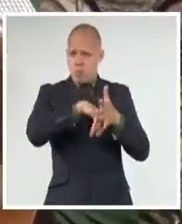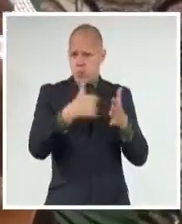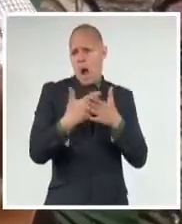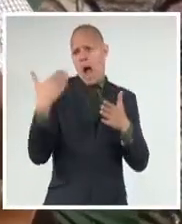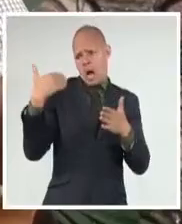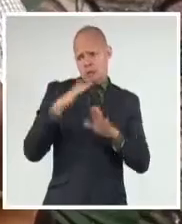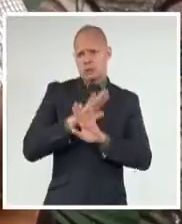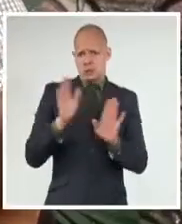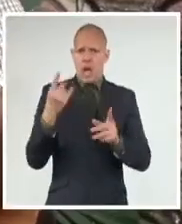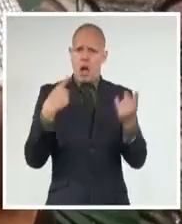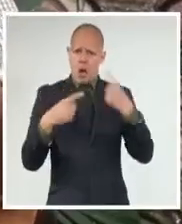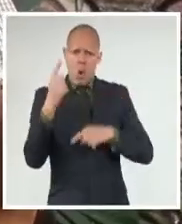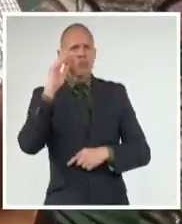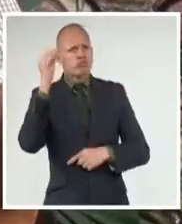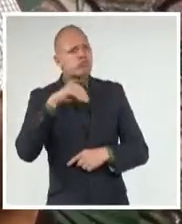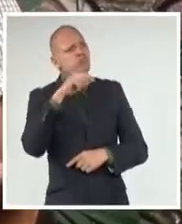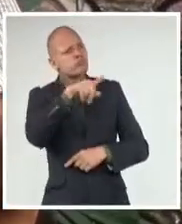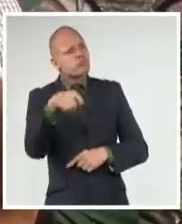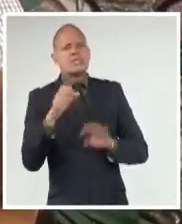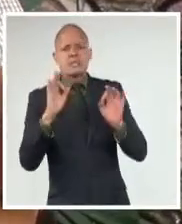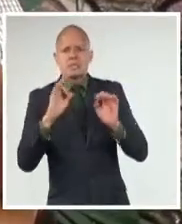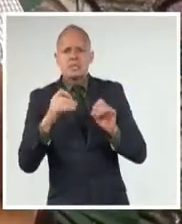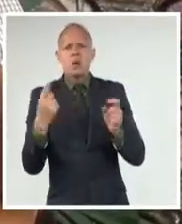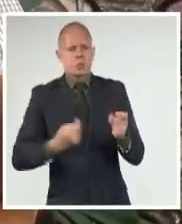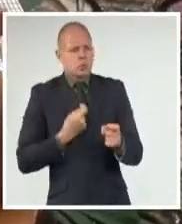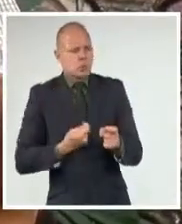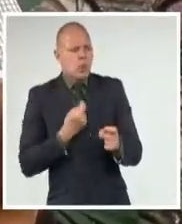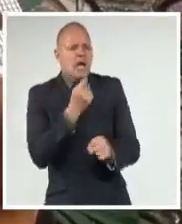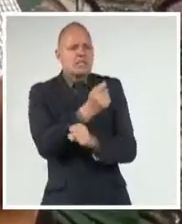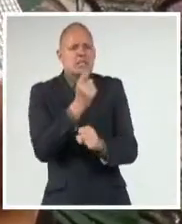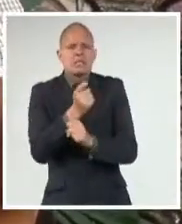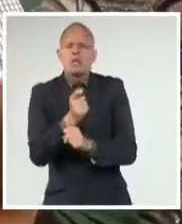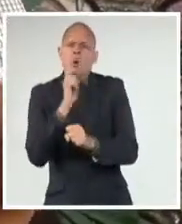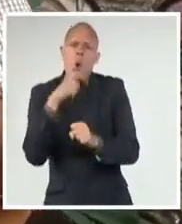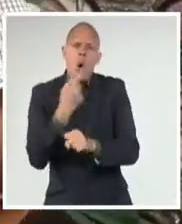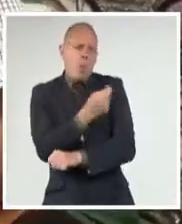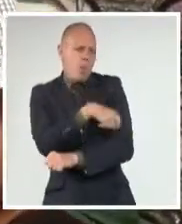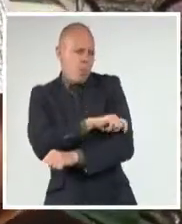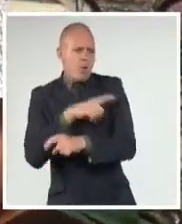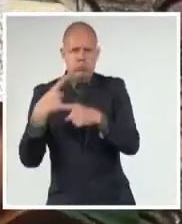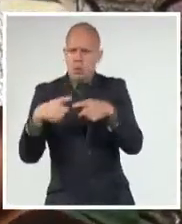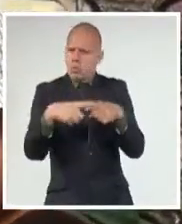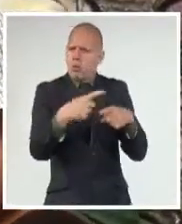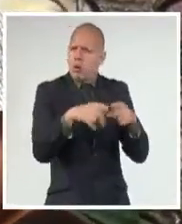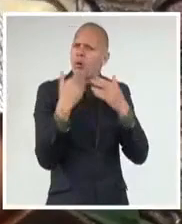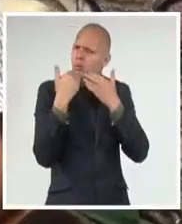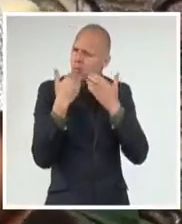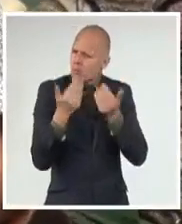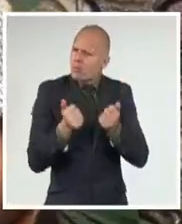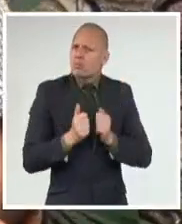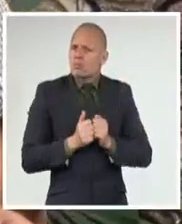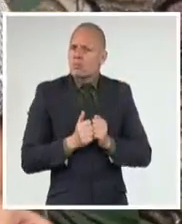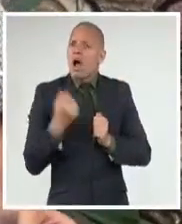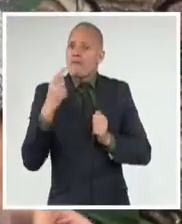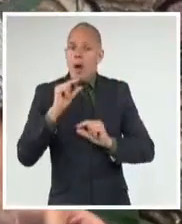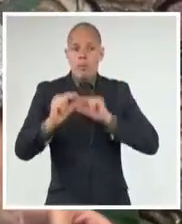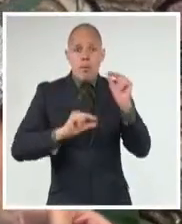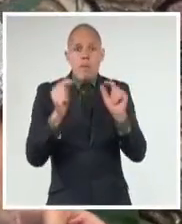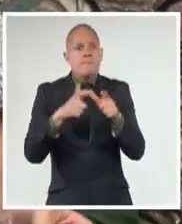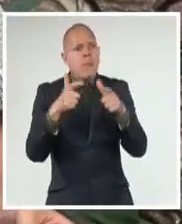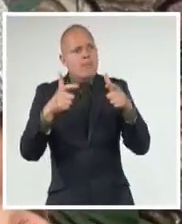de todo el concepto de educación popular que han trabajado, todas estas cosas poderlas ir multiplicando con la participación